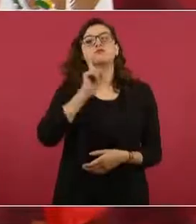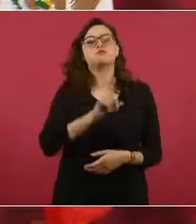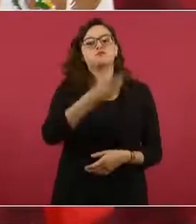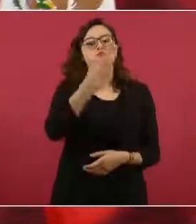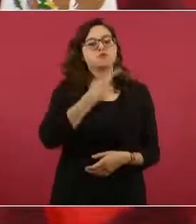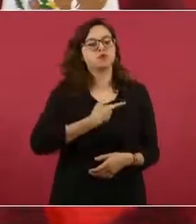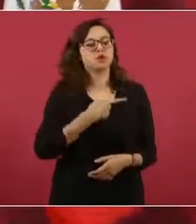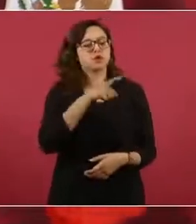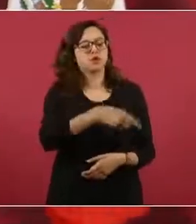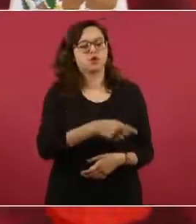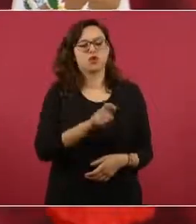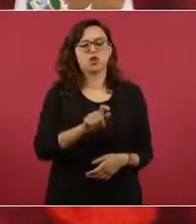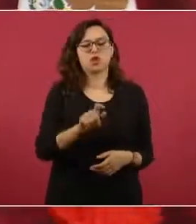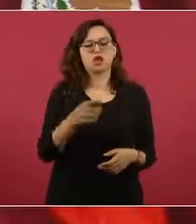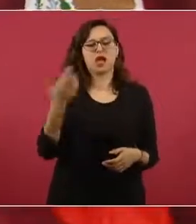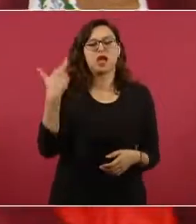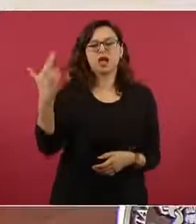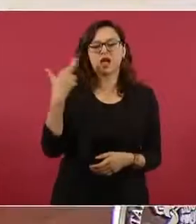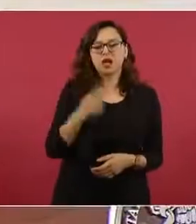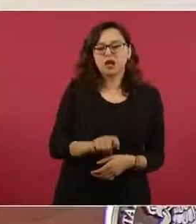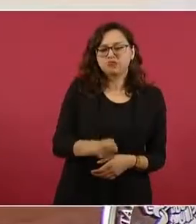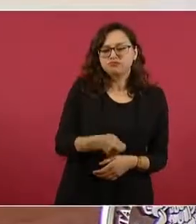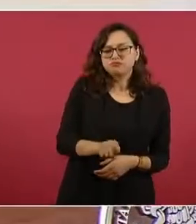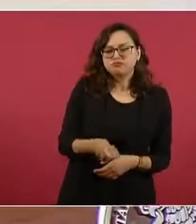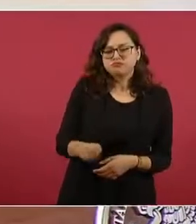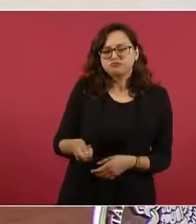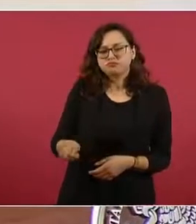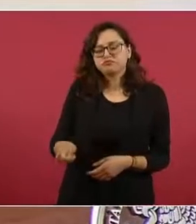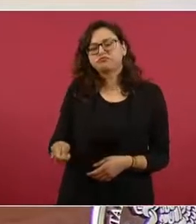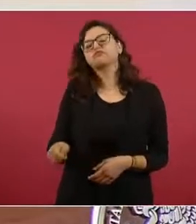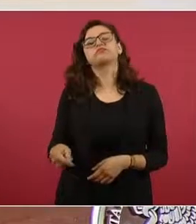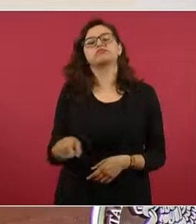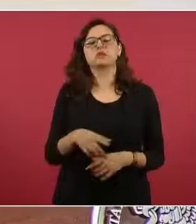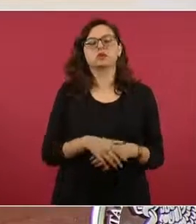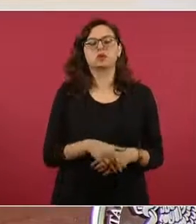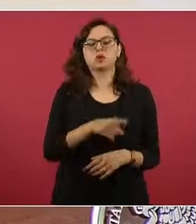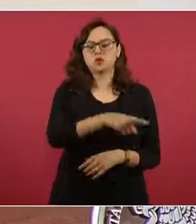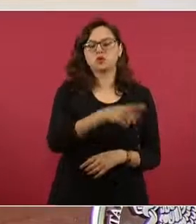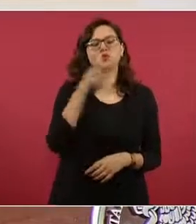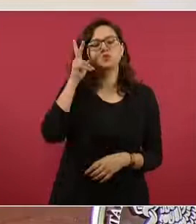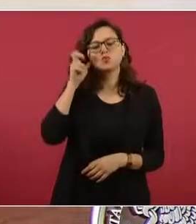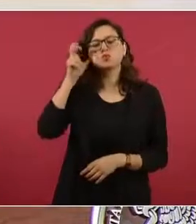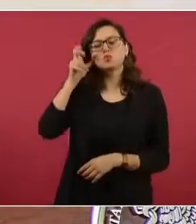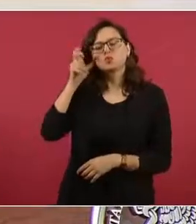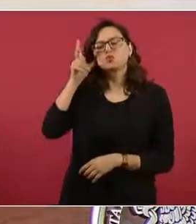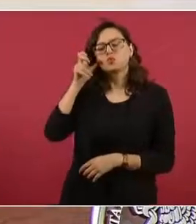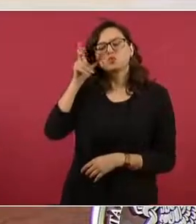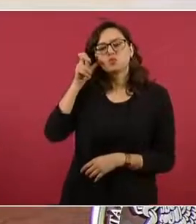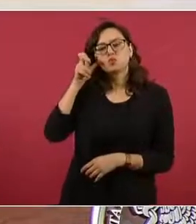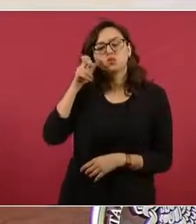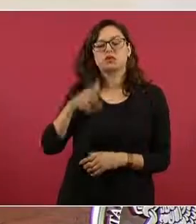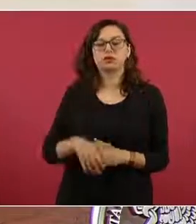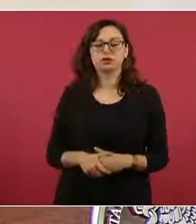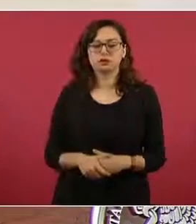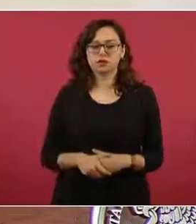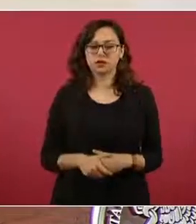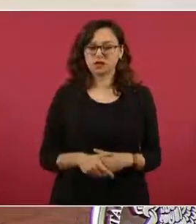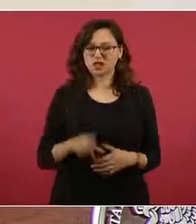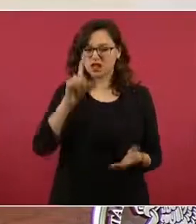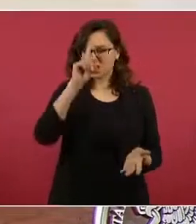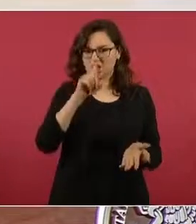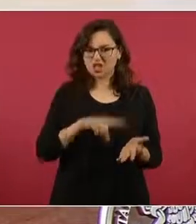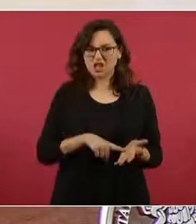a ver si me acuerdo de la estación, creo que